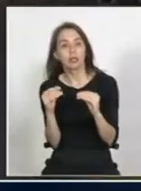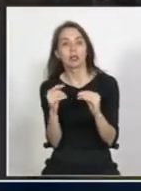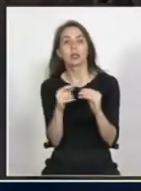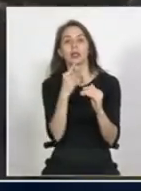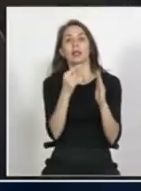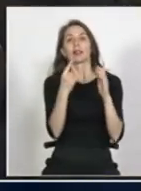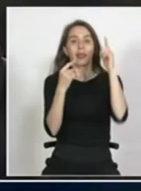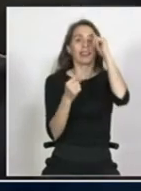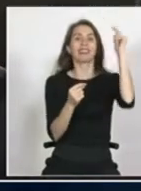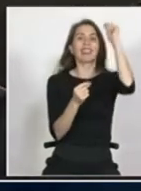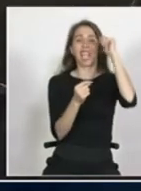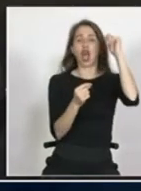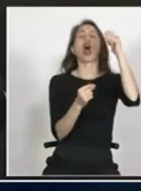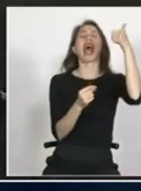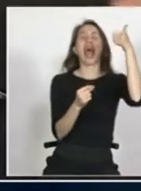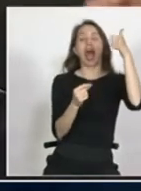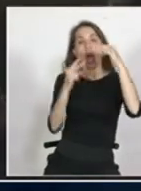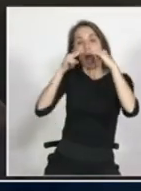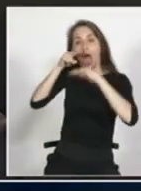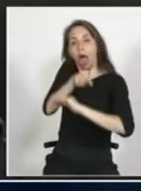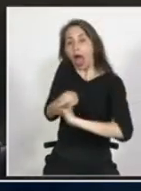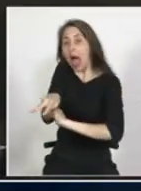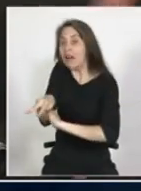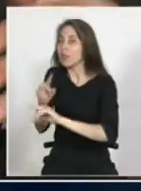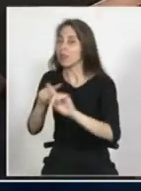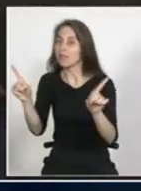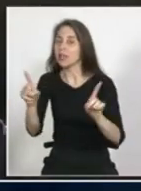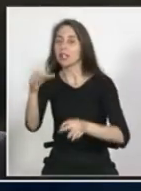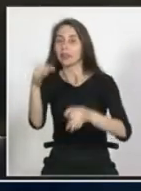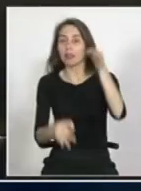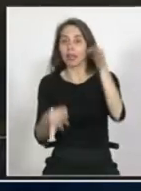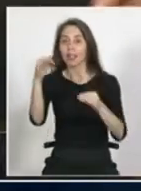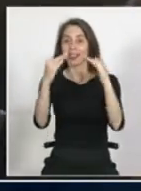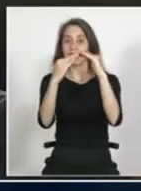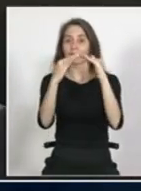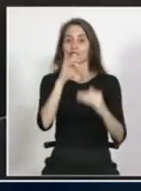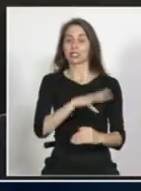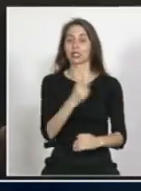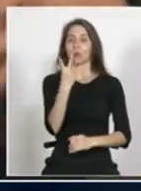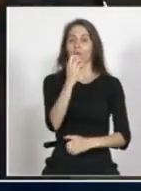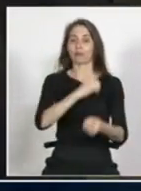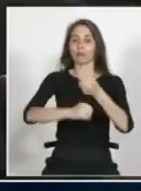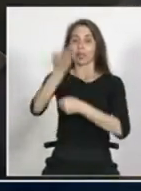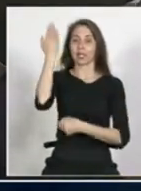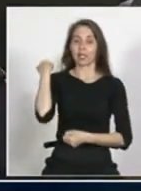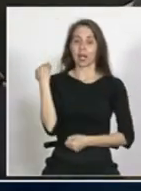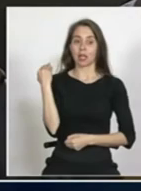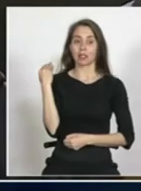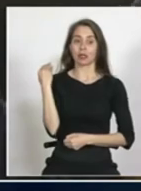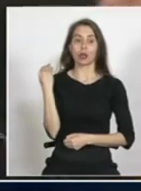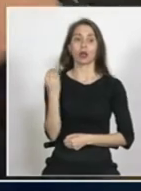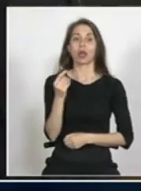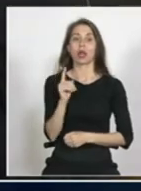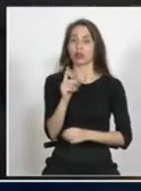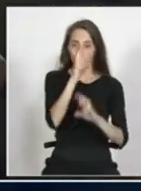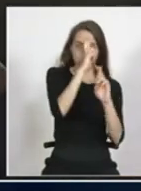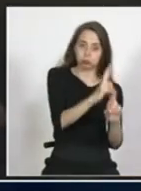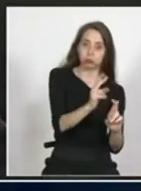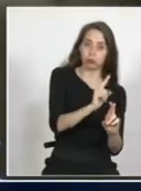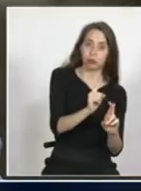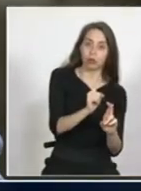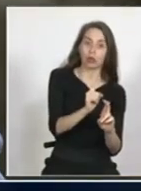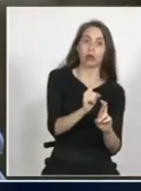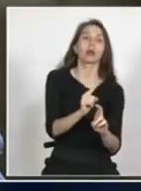es la teoría además recordemos que los tribunales tilenos al menos hace 20 años atrás no tomaban en consideración porque había una